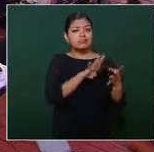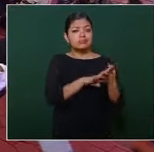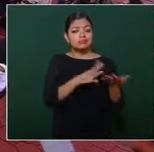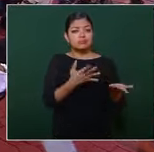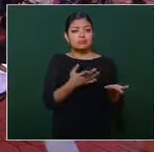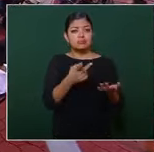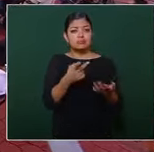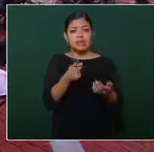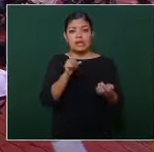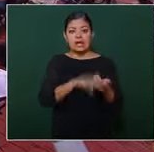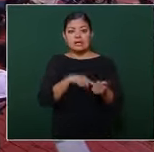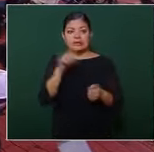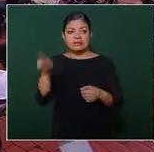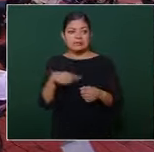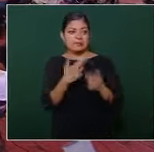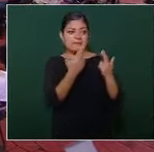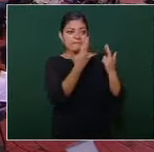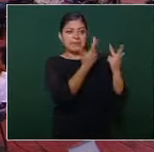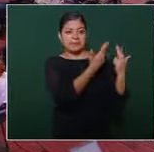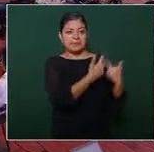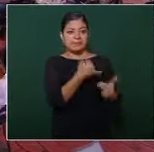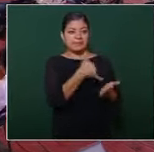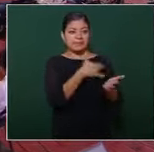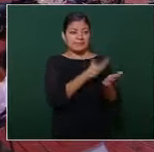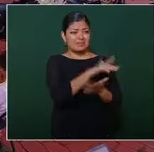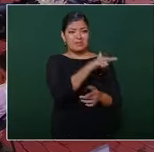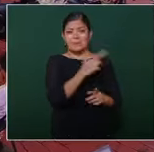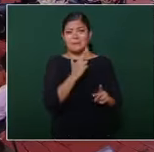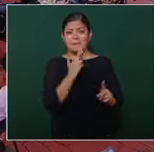su imprenta el mejor periodista